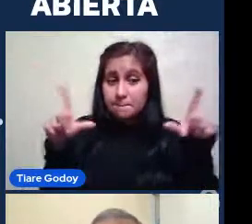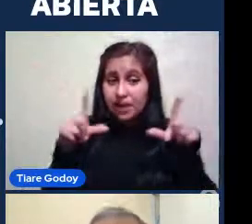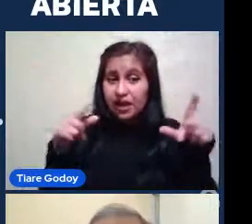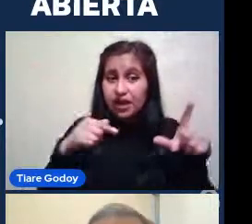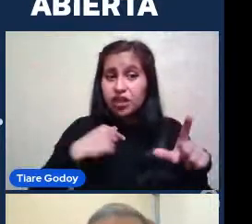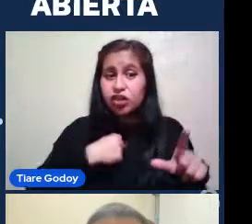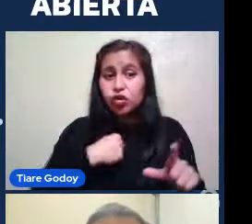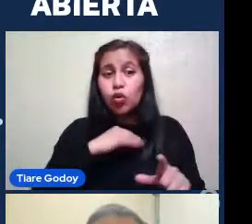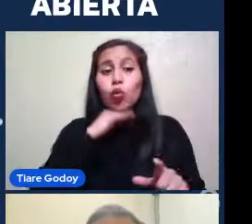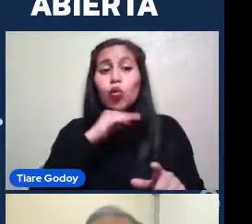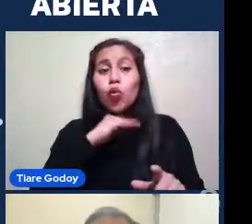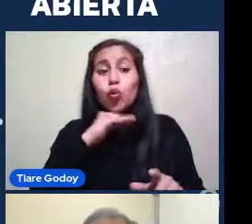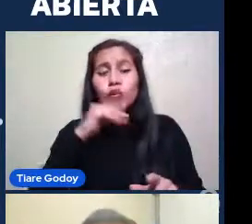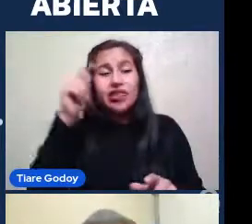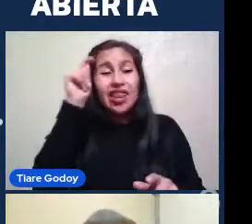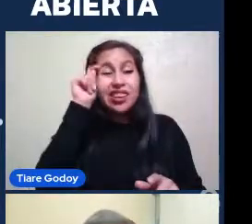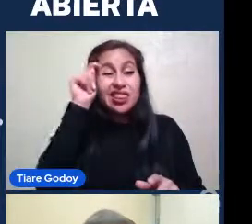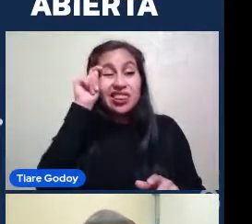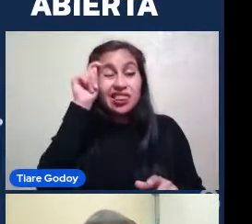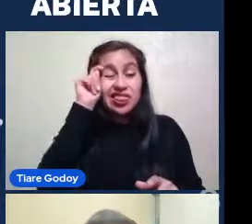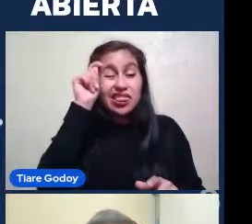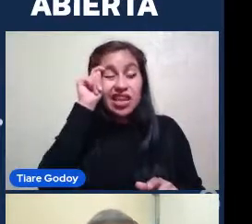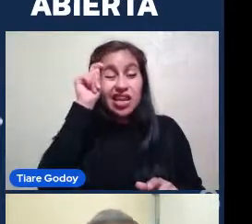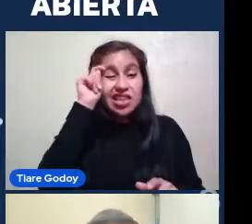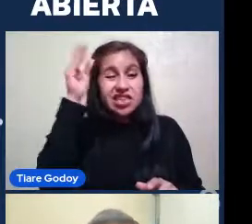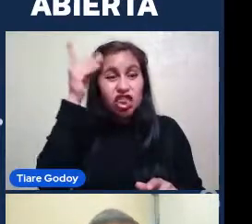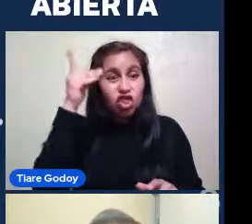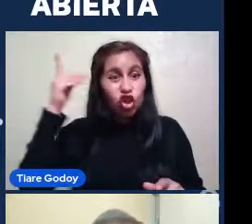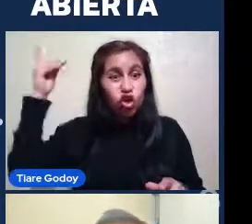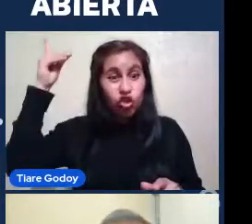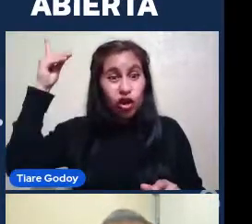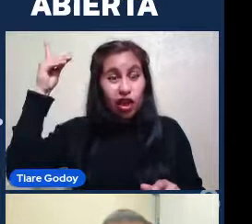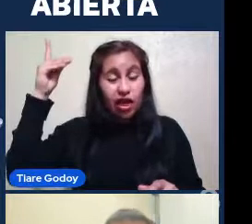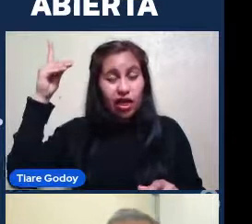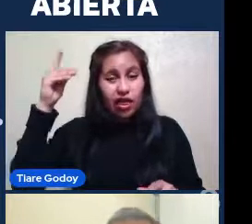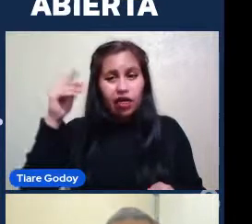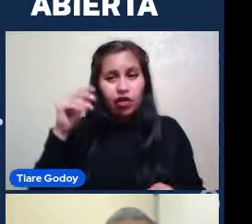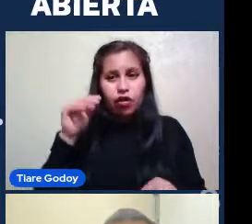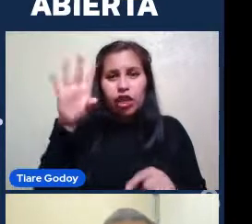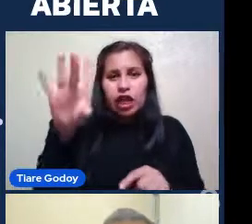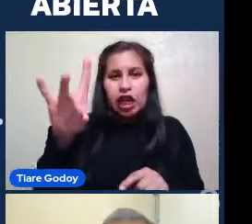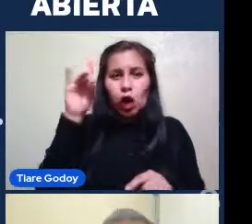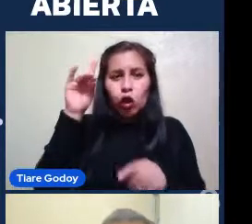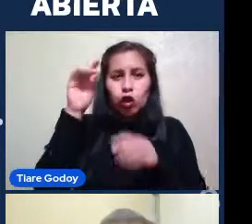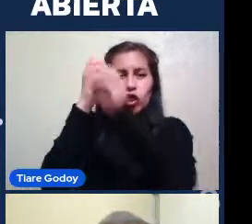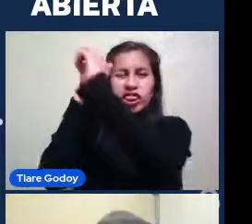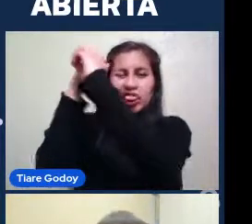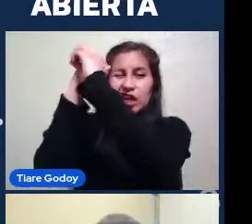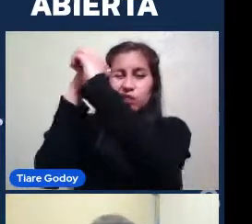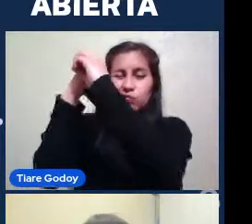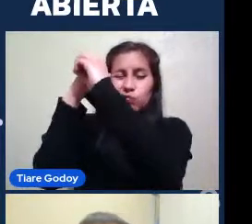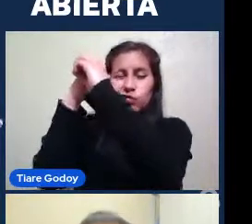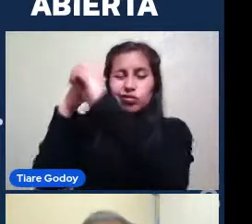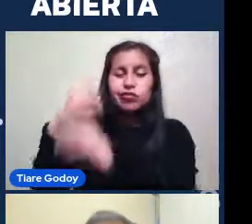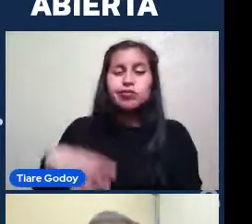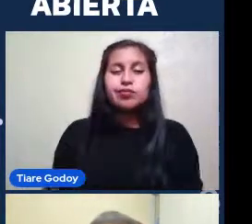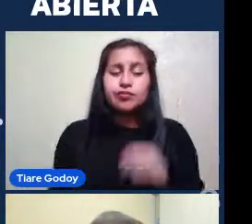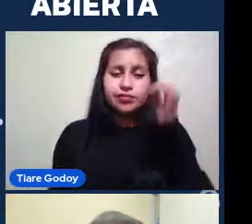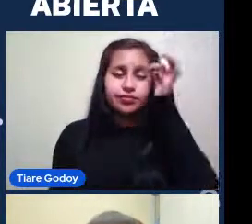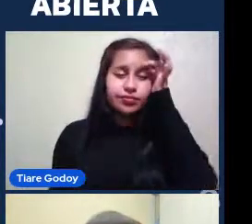Tesis de doctorado Una imagen Capturada por el Telescopio Espacial Hubble Y